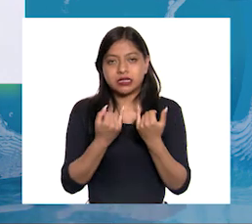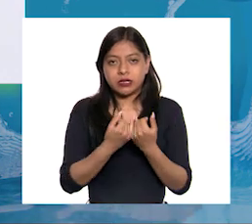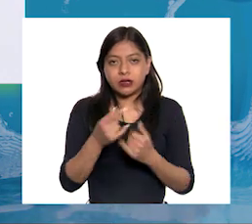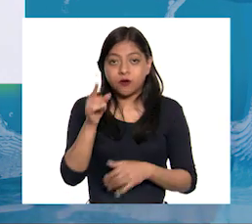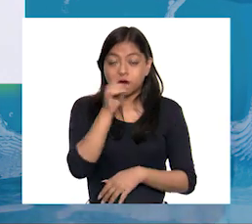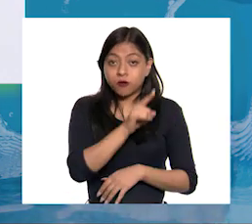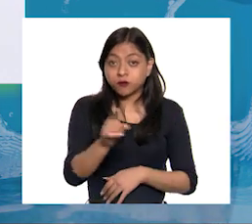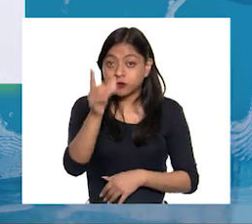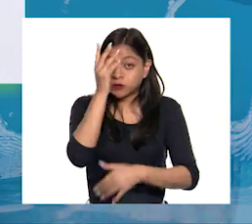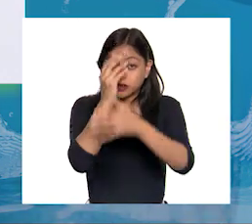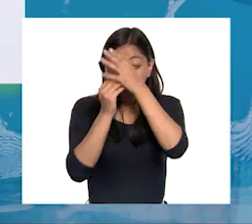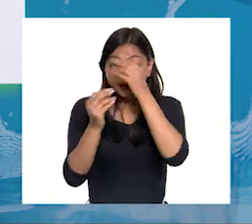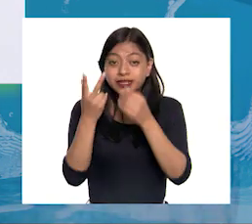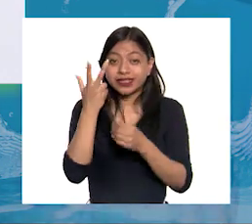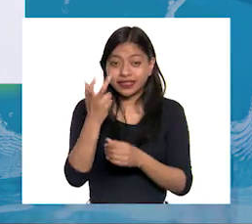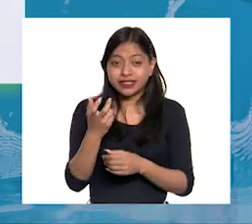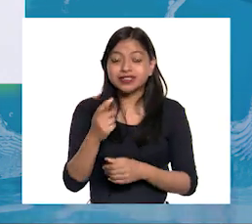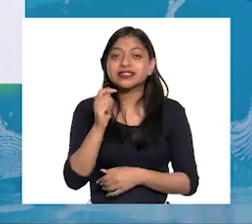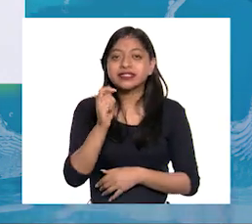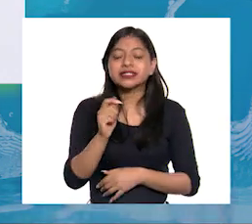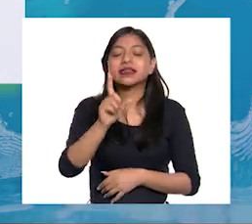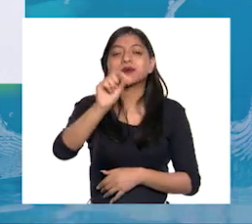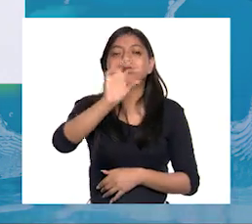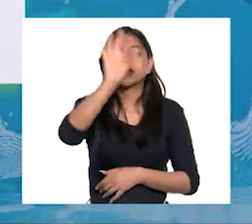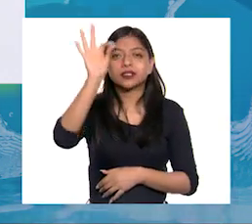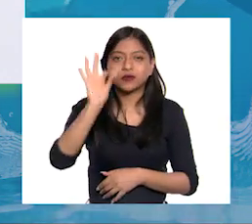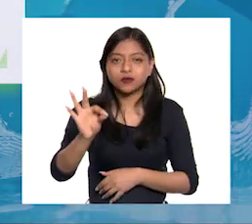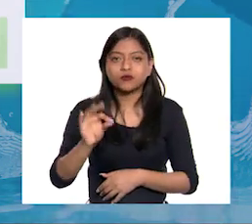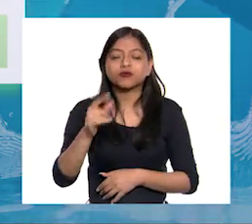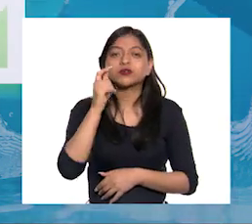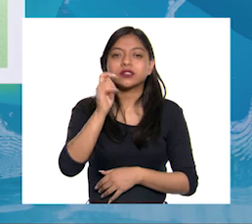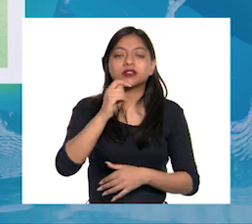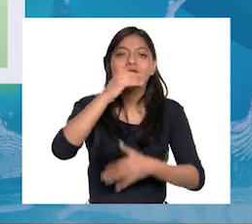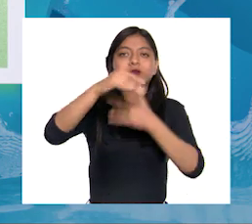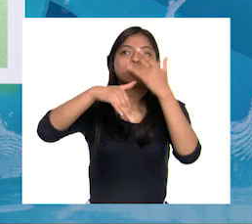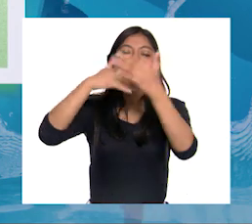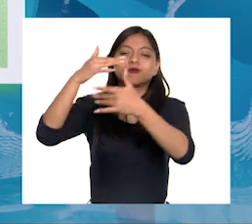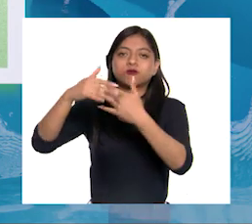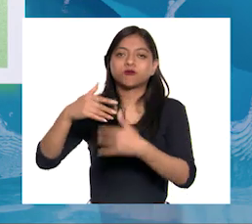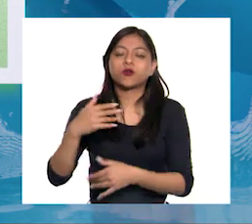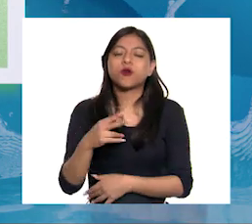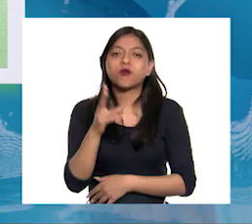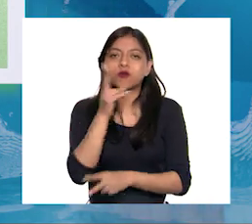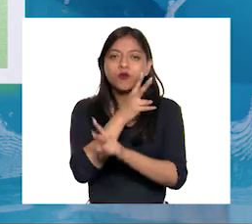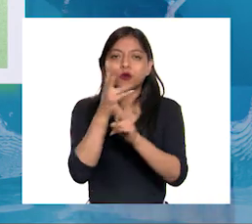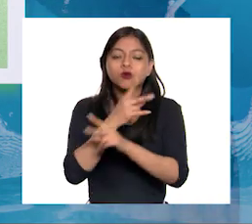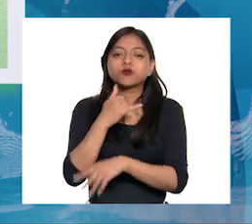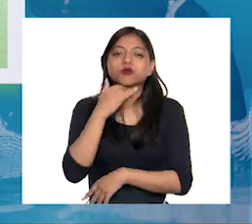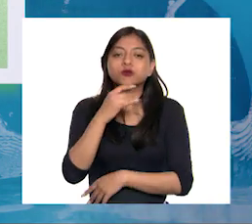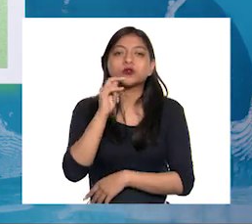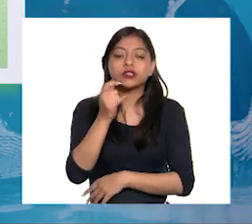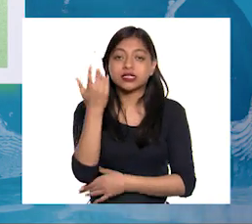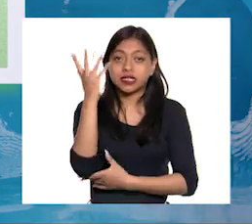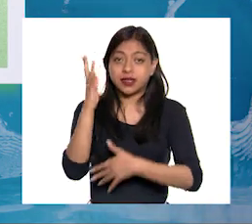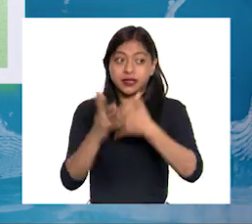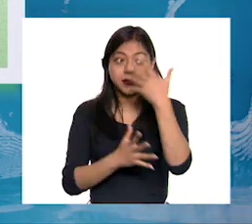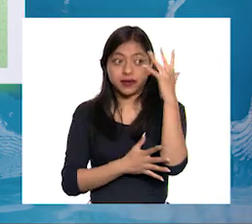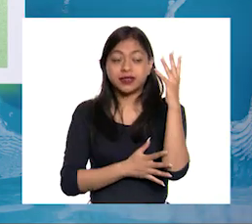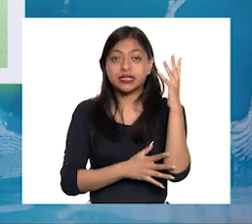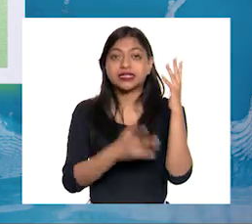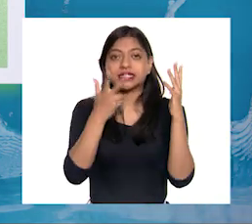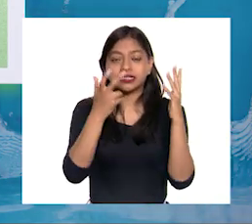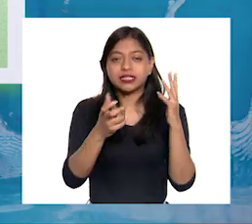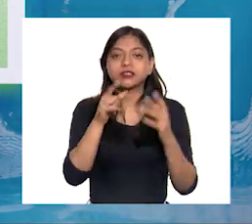Estas absorciones equivalen alrededor del 20% de las emisiones totales Es decir, que los bosques y selvas se comportan como un